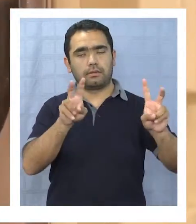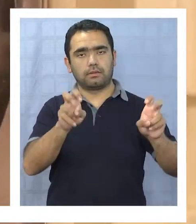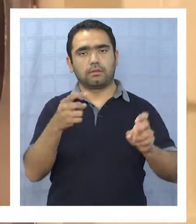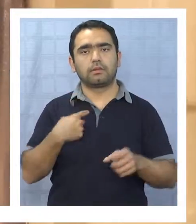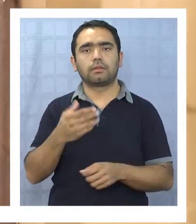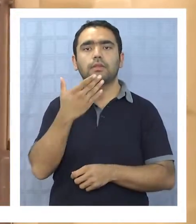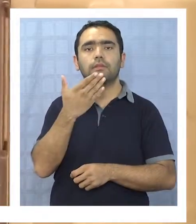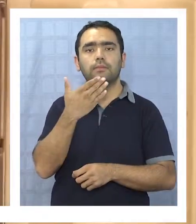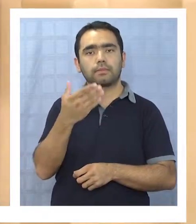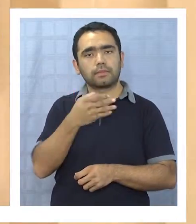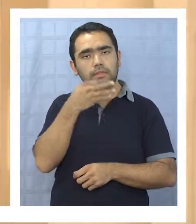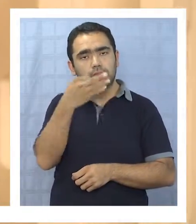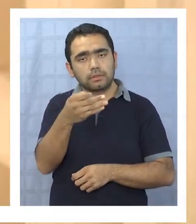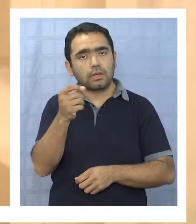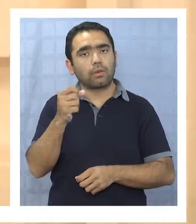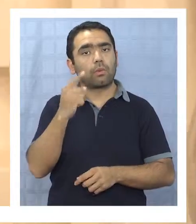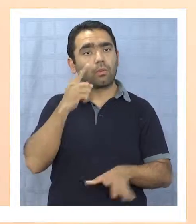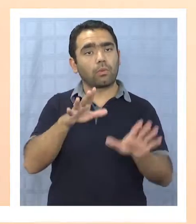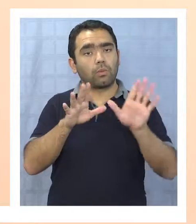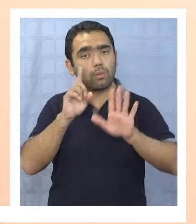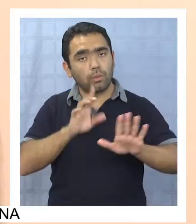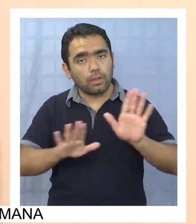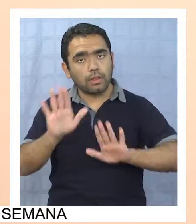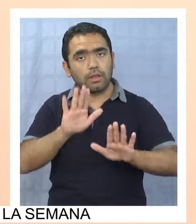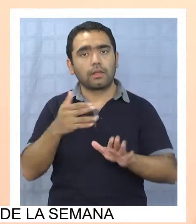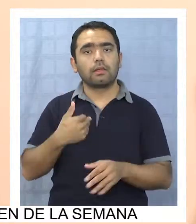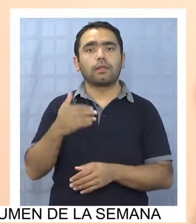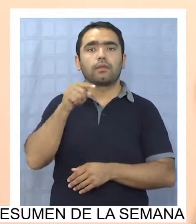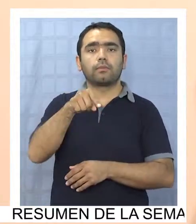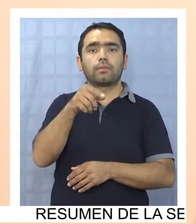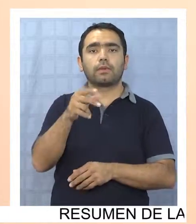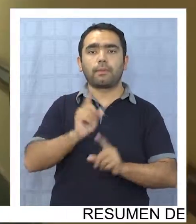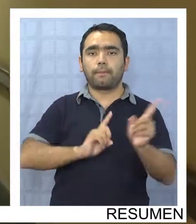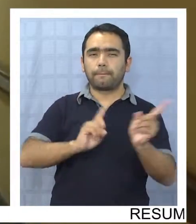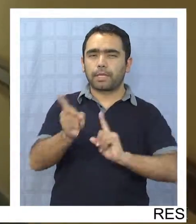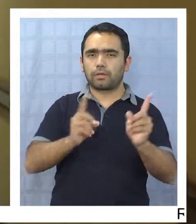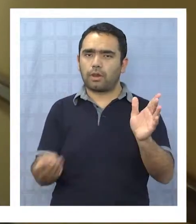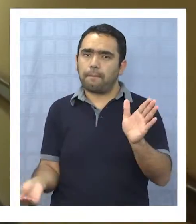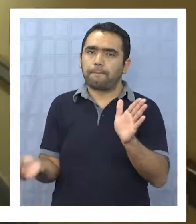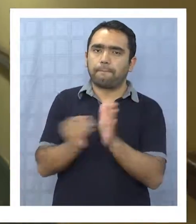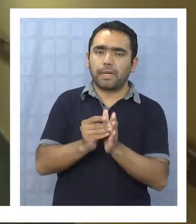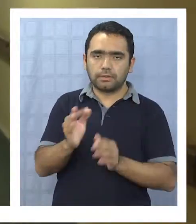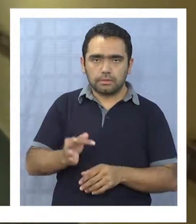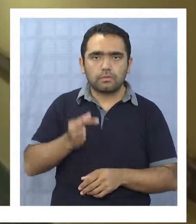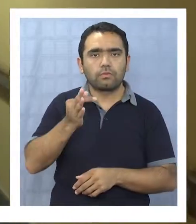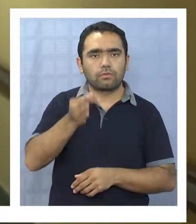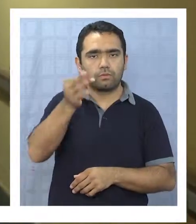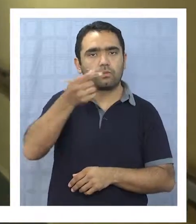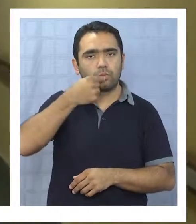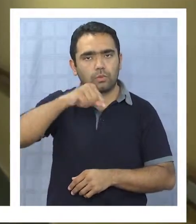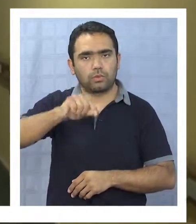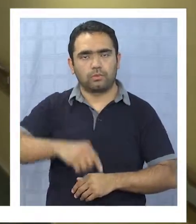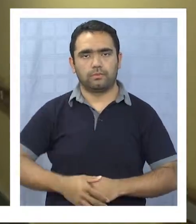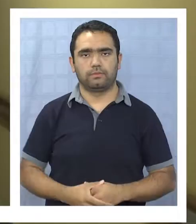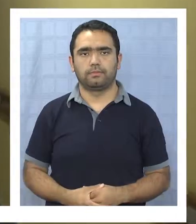que se mantiene el estado de alerta, por lo que cabe esperar nuevas gestiones en el futuro cercano. Gracias.